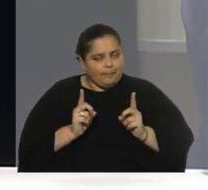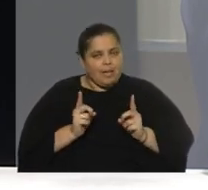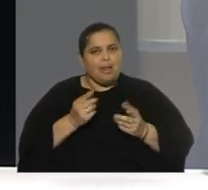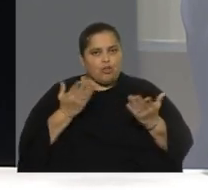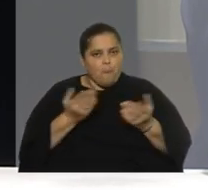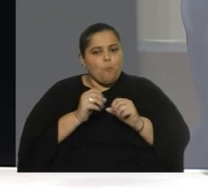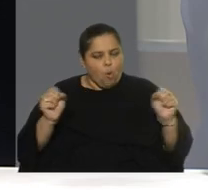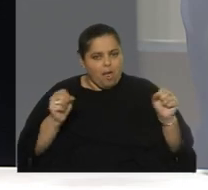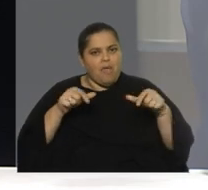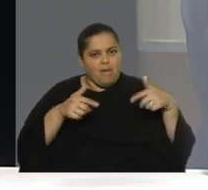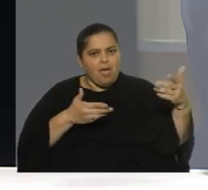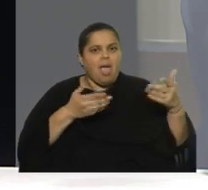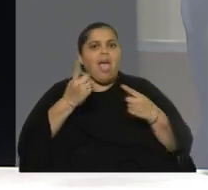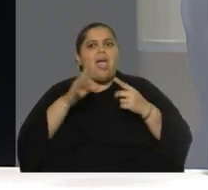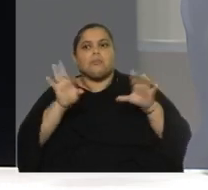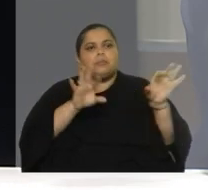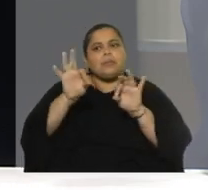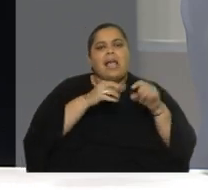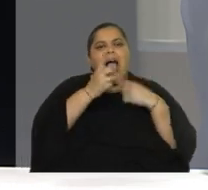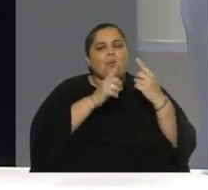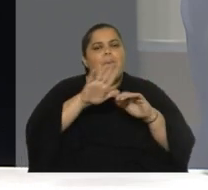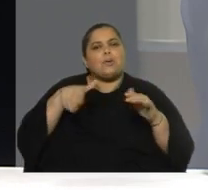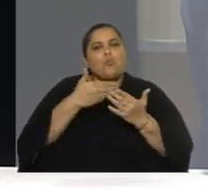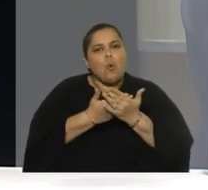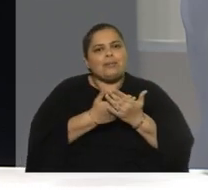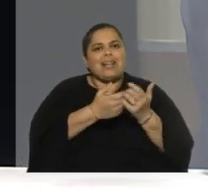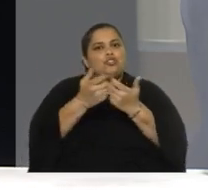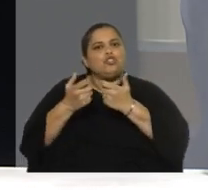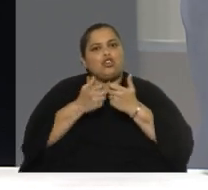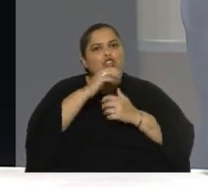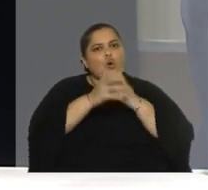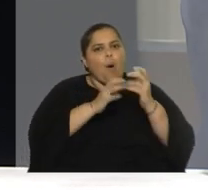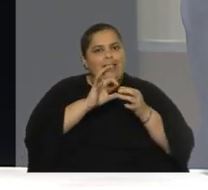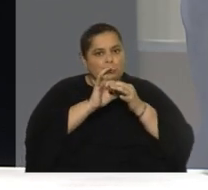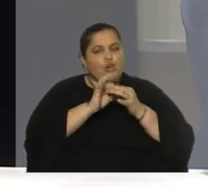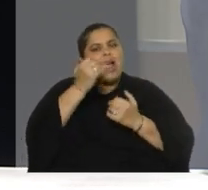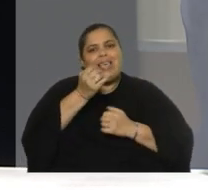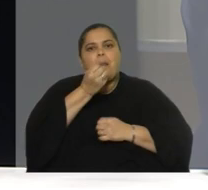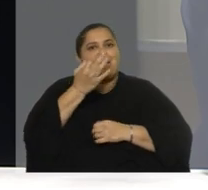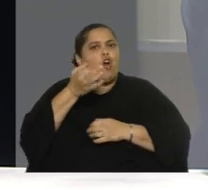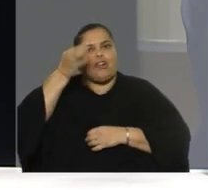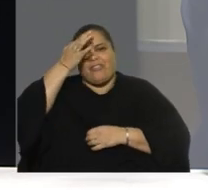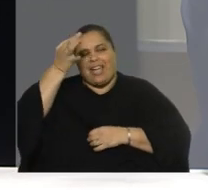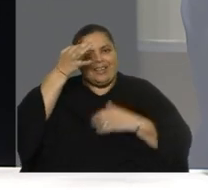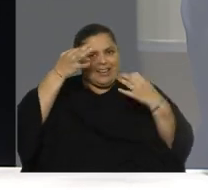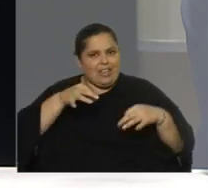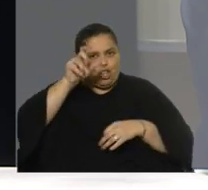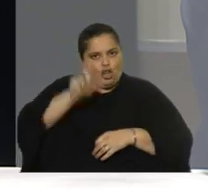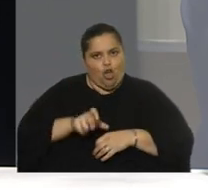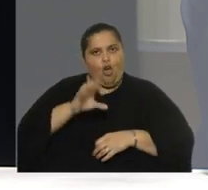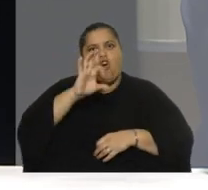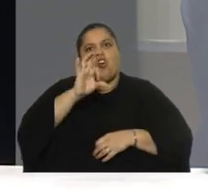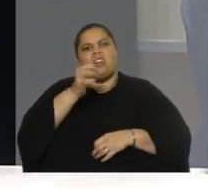puede recoger algunas de las sugerencias de los socios de la coalición tenemos el mejor técnico que podríamos tener que es el doctor